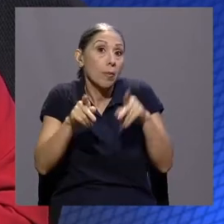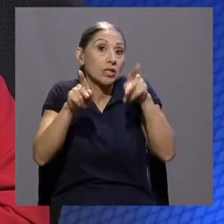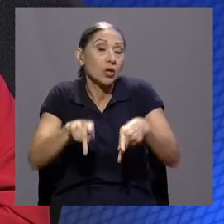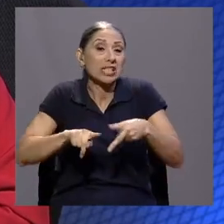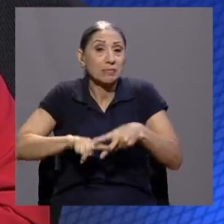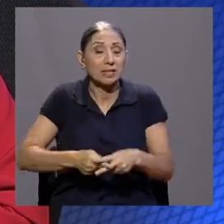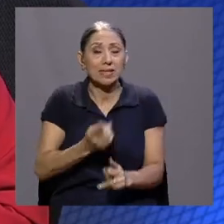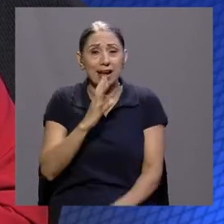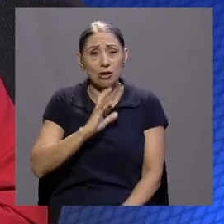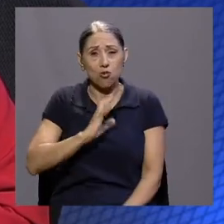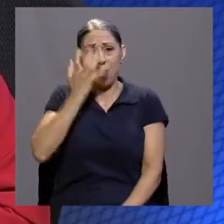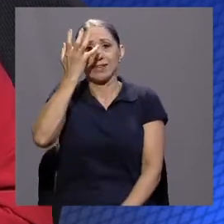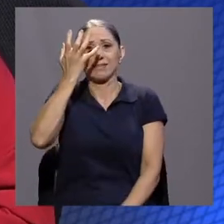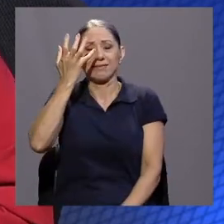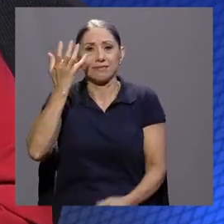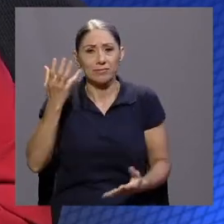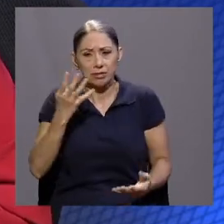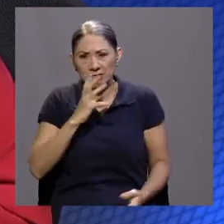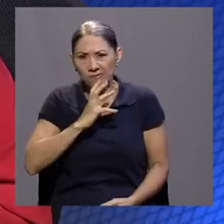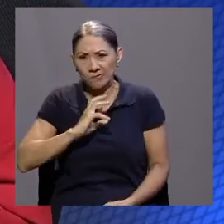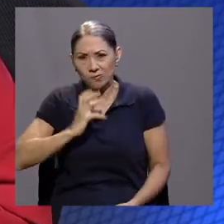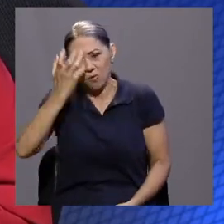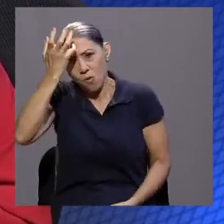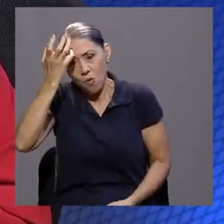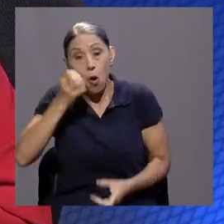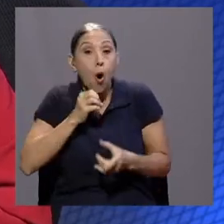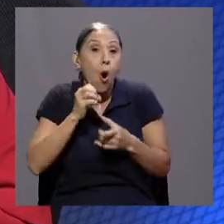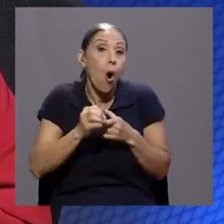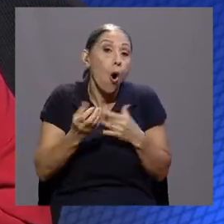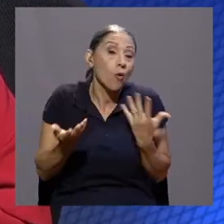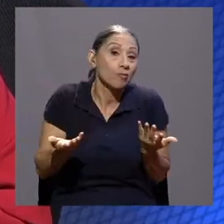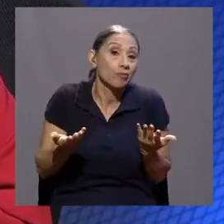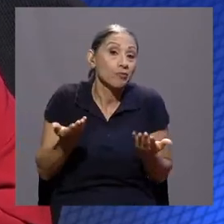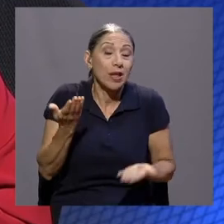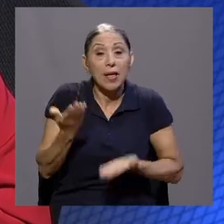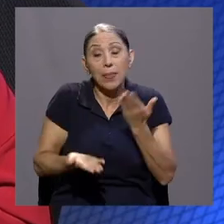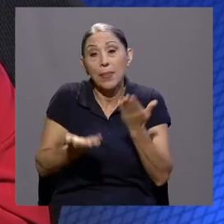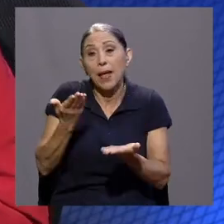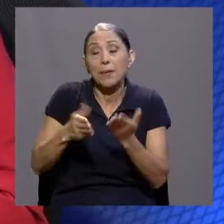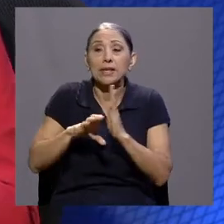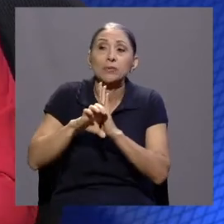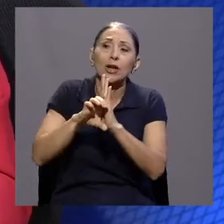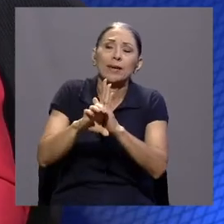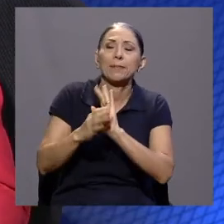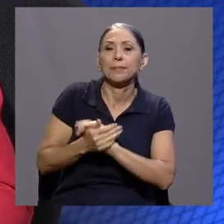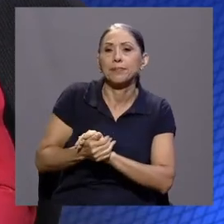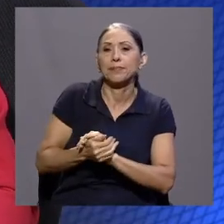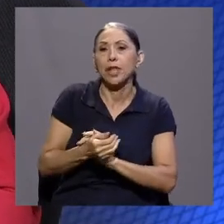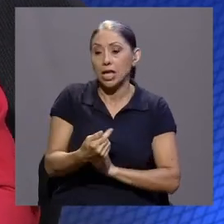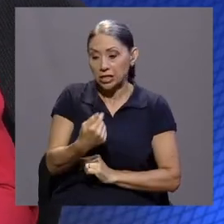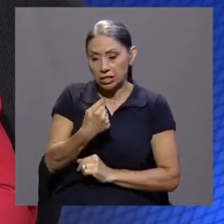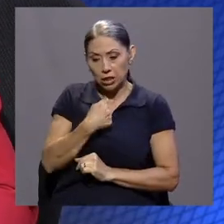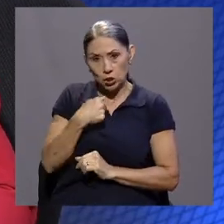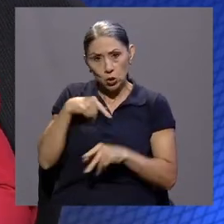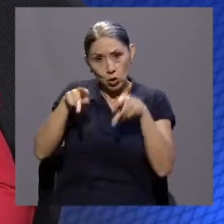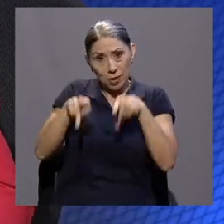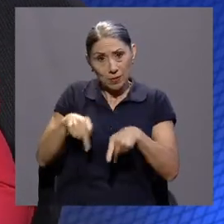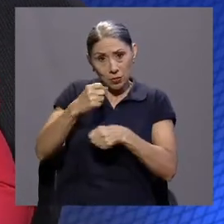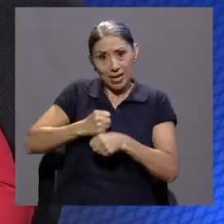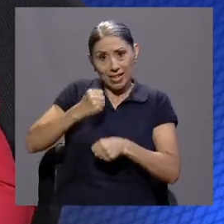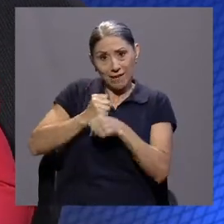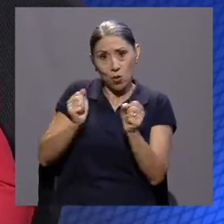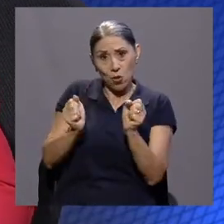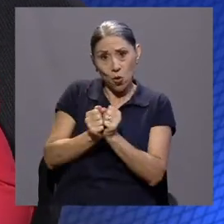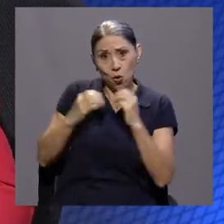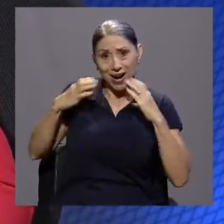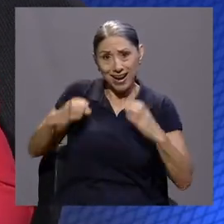a nivel de lo que es la ira. O una despersonalización. Por ejemplo, si yo soy una persona que trabajo con clientes,